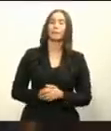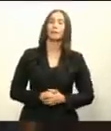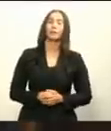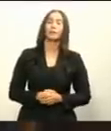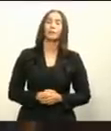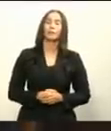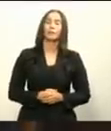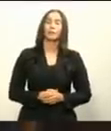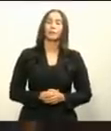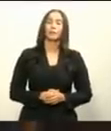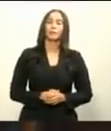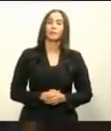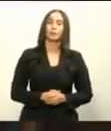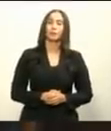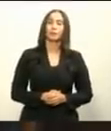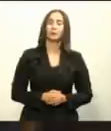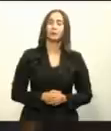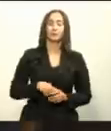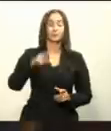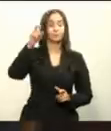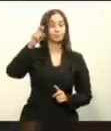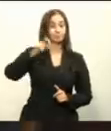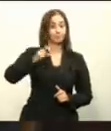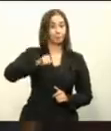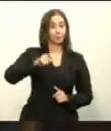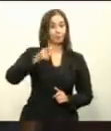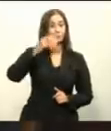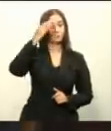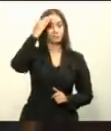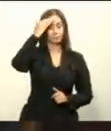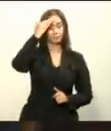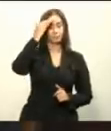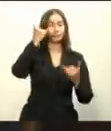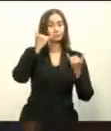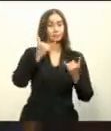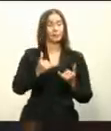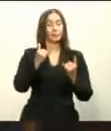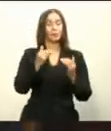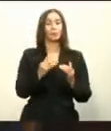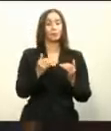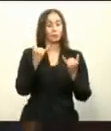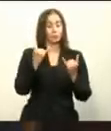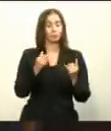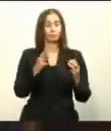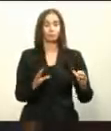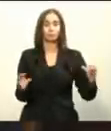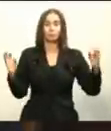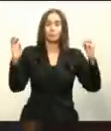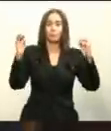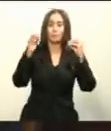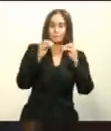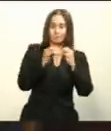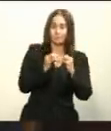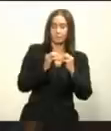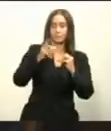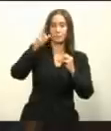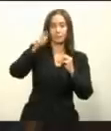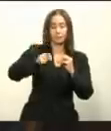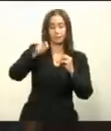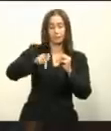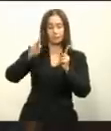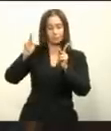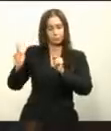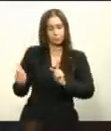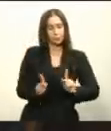Hay que reconocer que hoy en día somos más y tenemos que organizarnos y ordenar las cosas para que